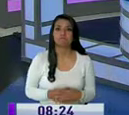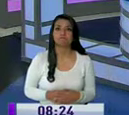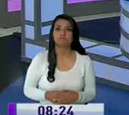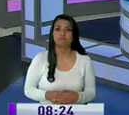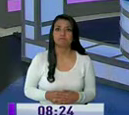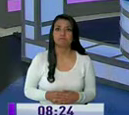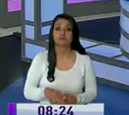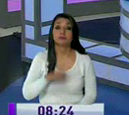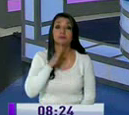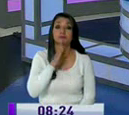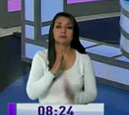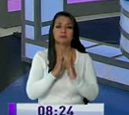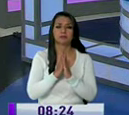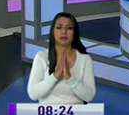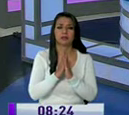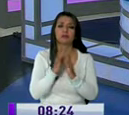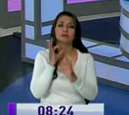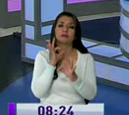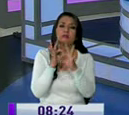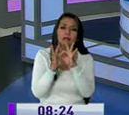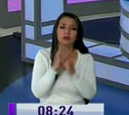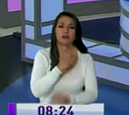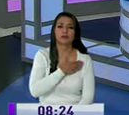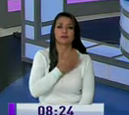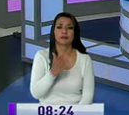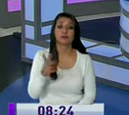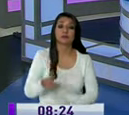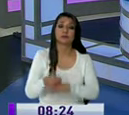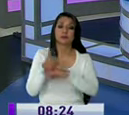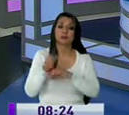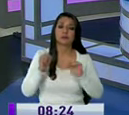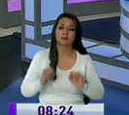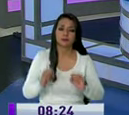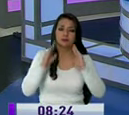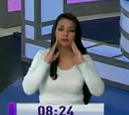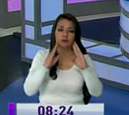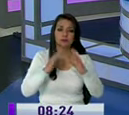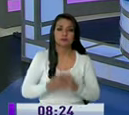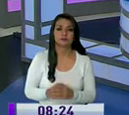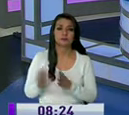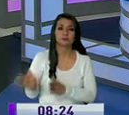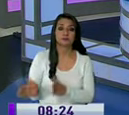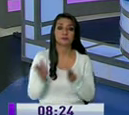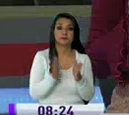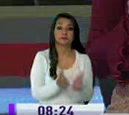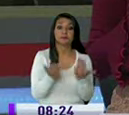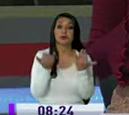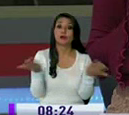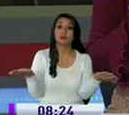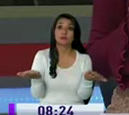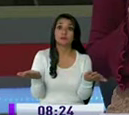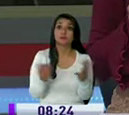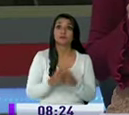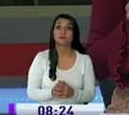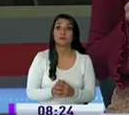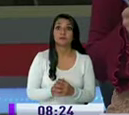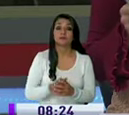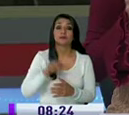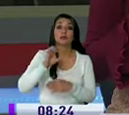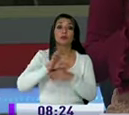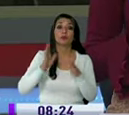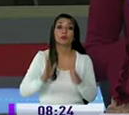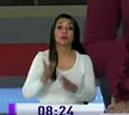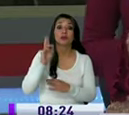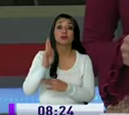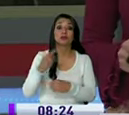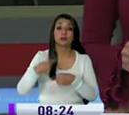siempre la fe y la convicción de que la autoridad va a escucharnos y ahora nosotros nos vamos a ir hasta el sector de la ecuatoriana